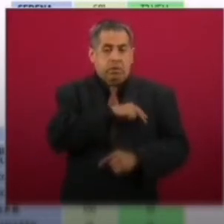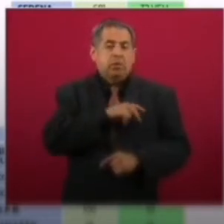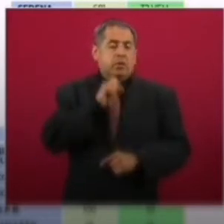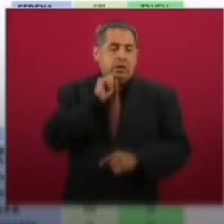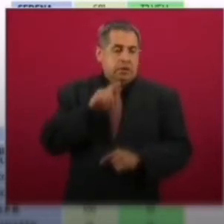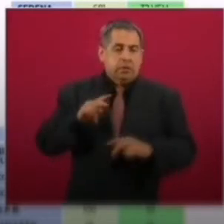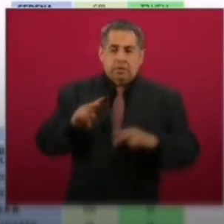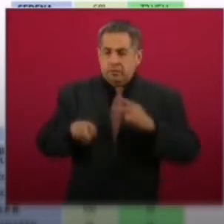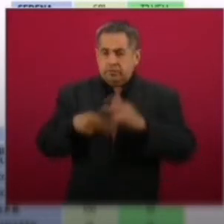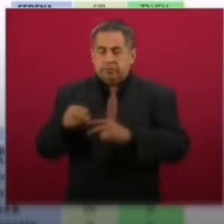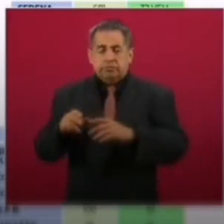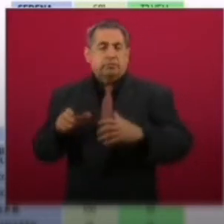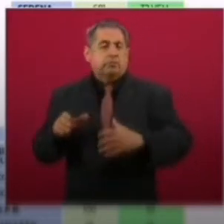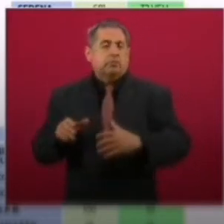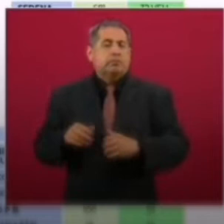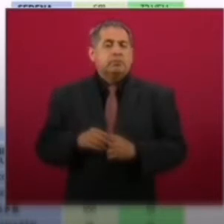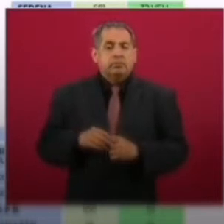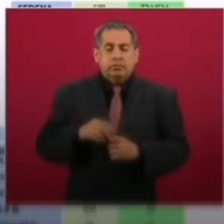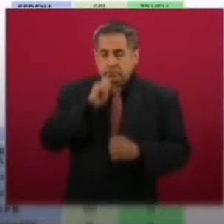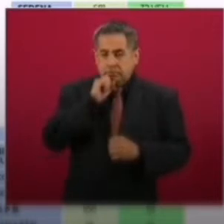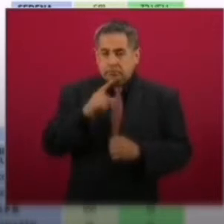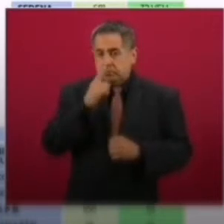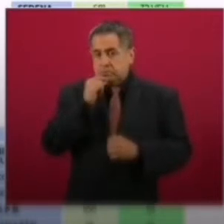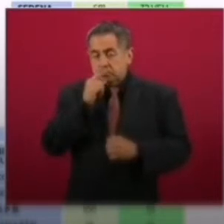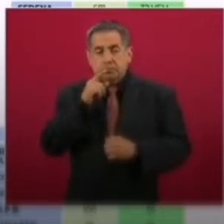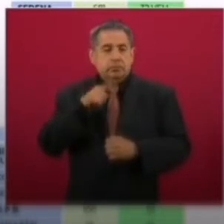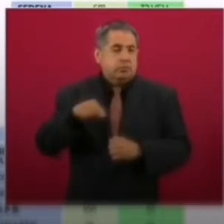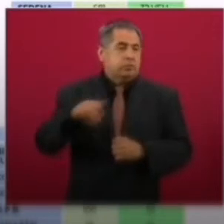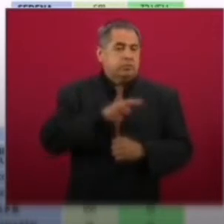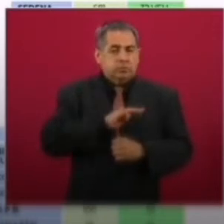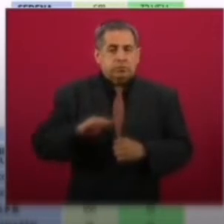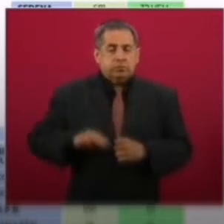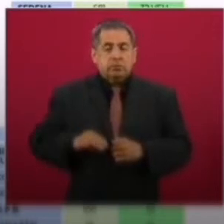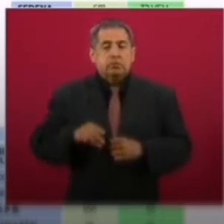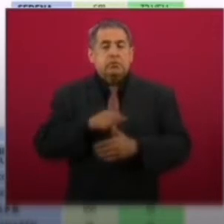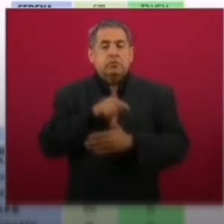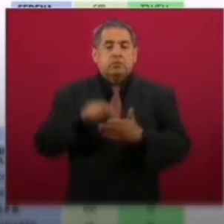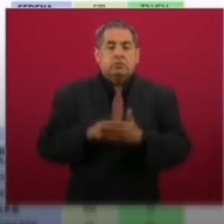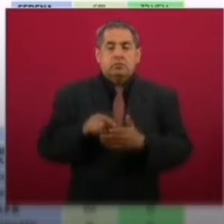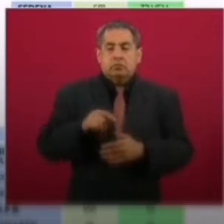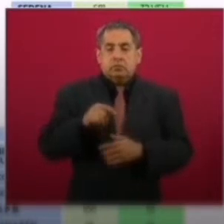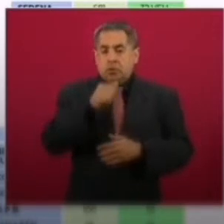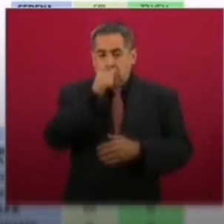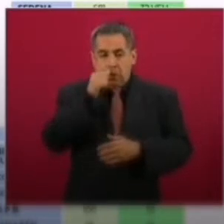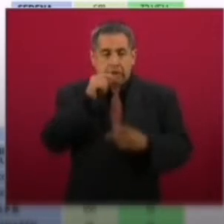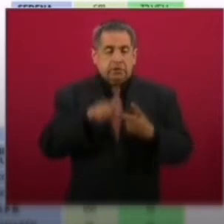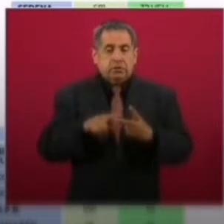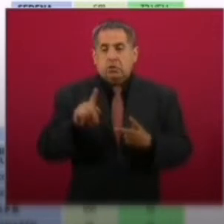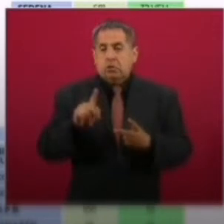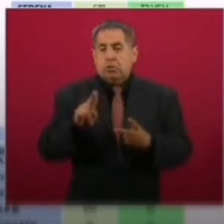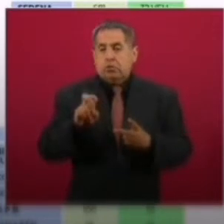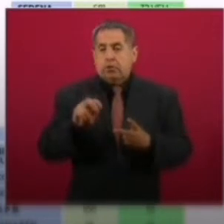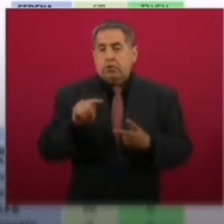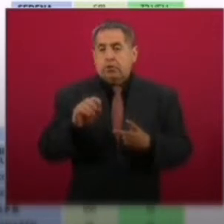hay una reserva y las policías en los municipios de Benito Juárez, Isla Mujeres, Puerto Morelos.